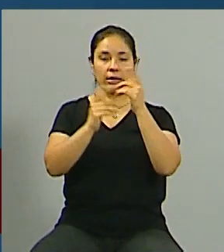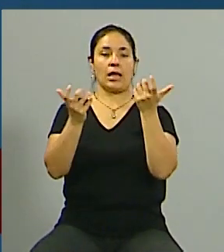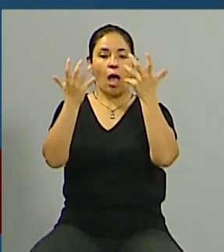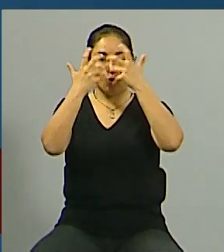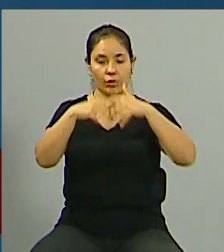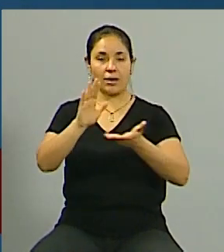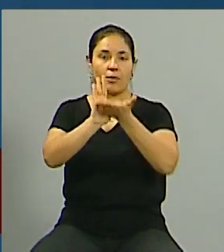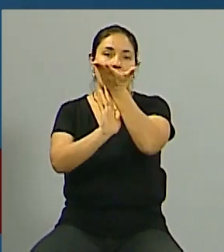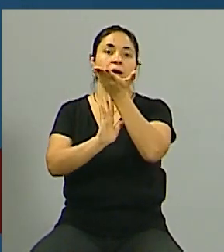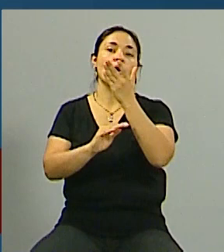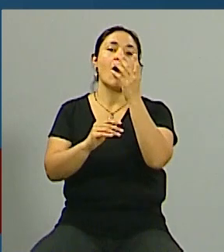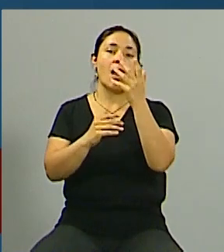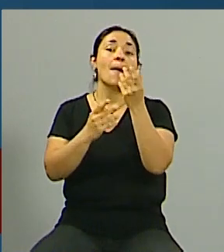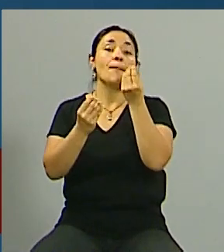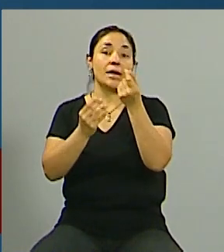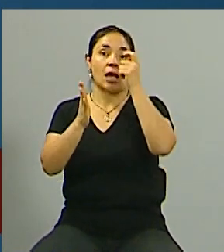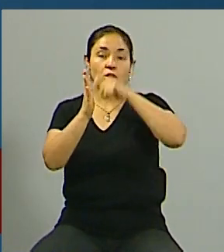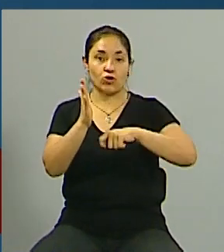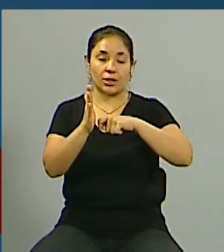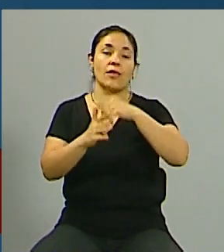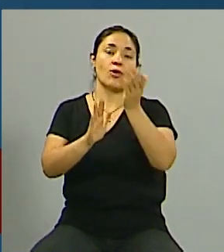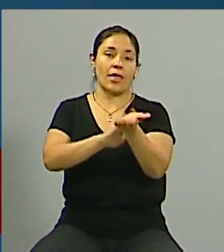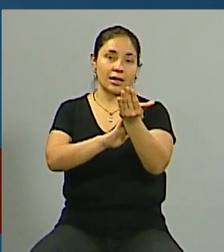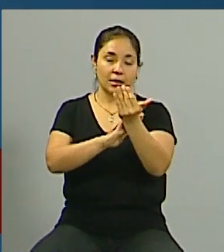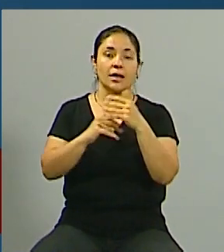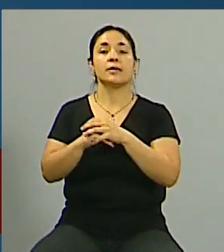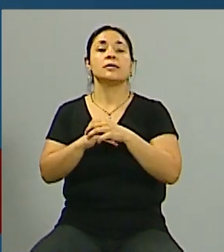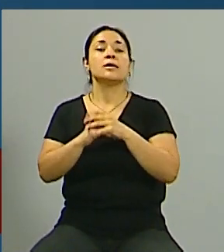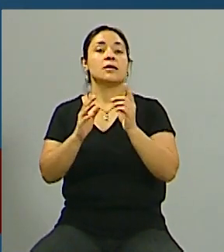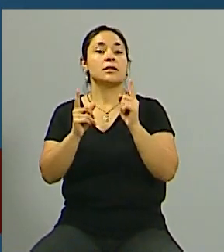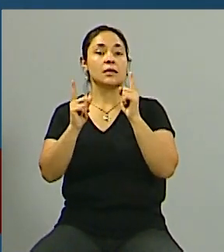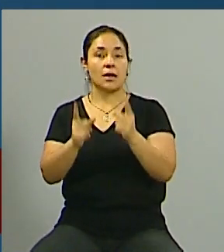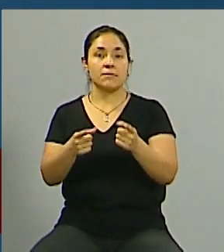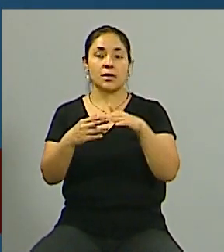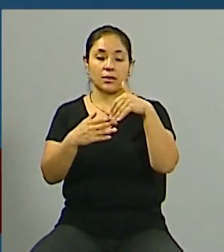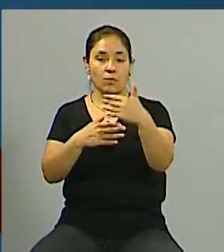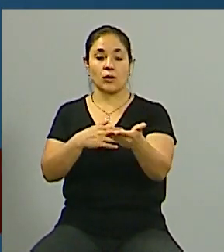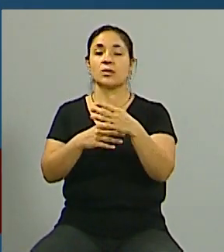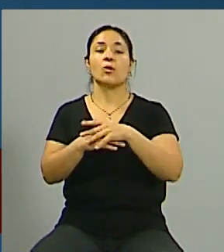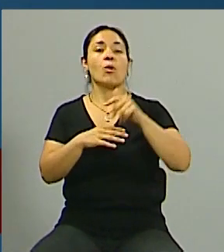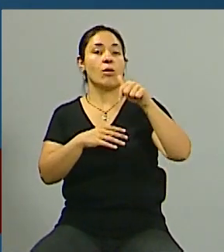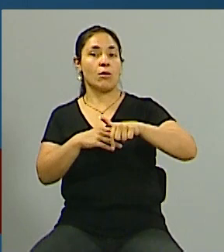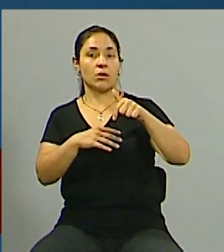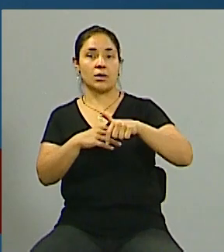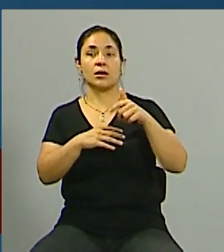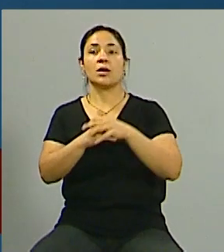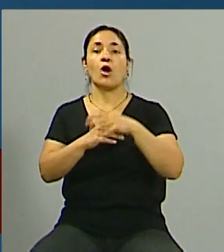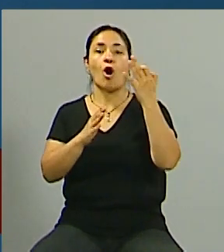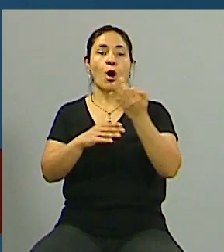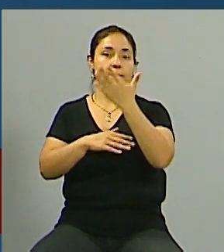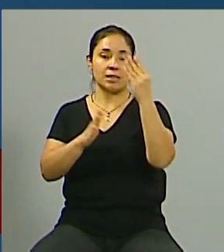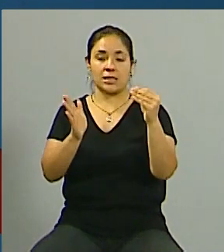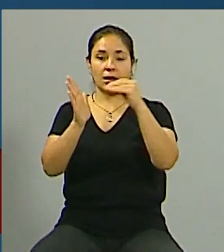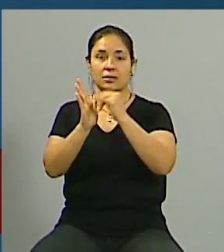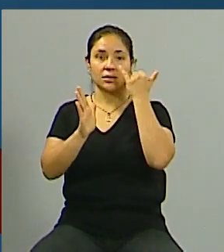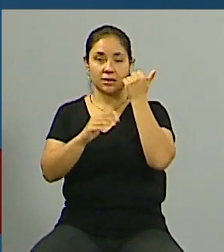contrato de alquiler. Luego, sí, lo demás lo tenemos que ver cuando ya a partir de hoy, por ejemplo, está publicada en el boletín oficial, así que